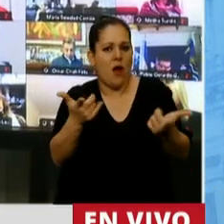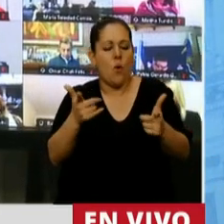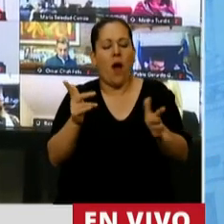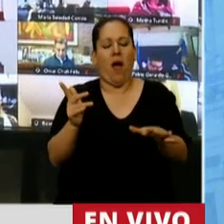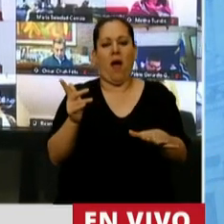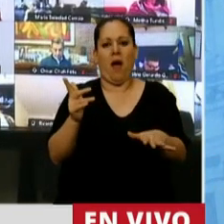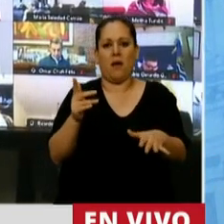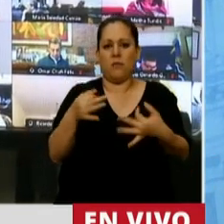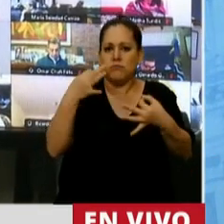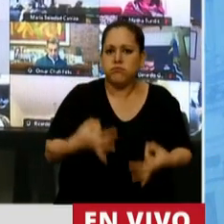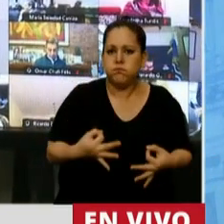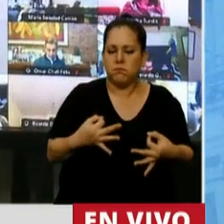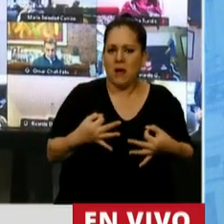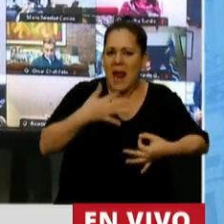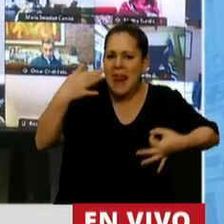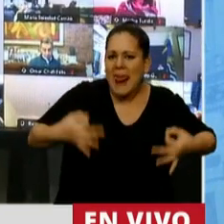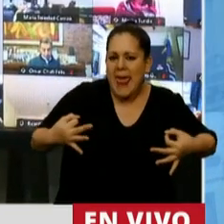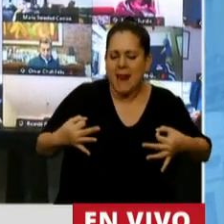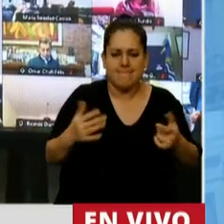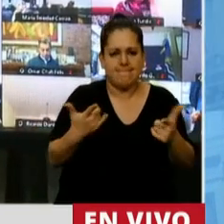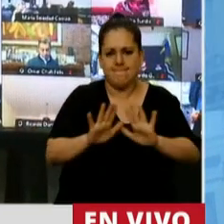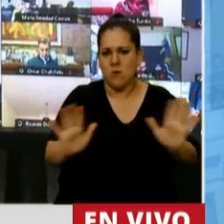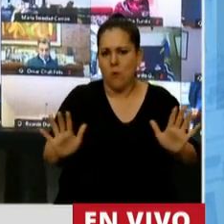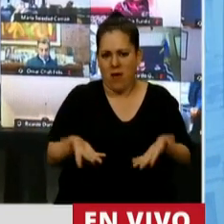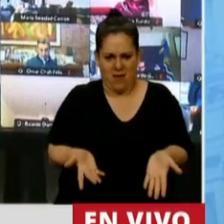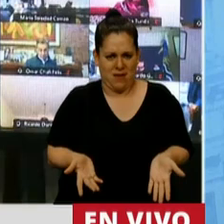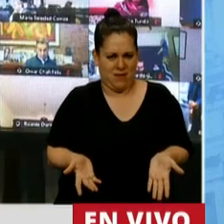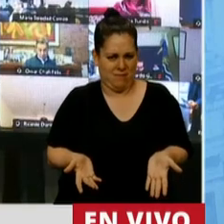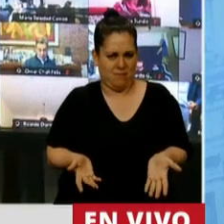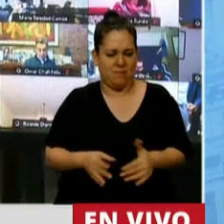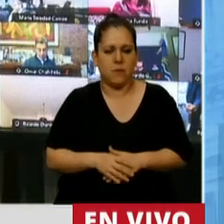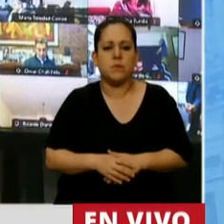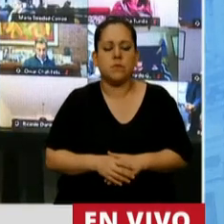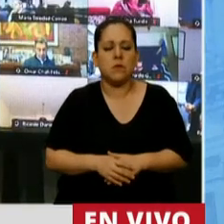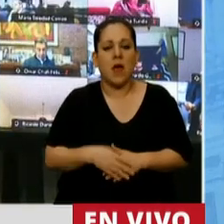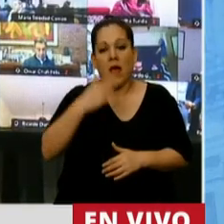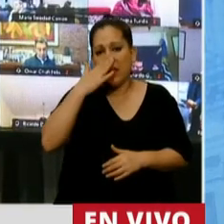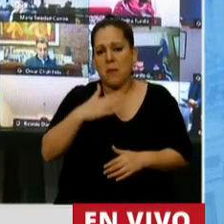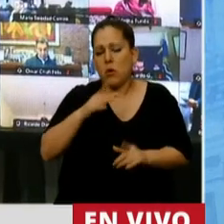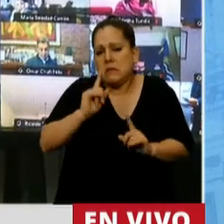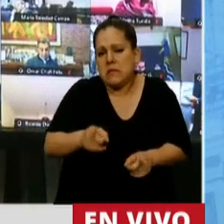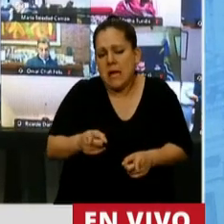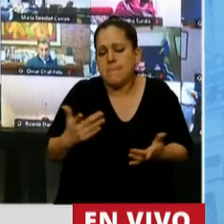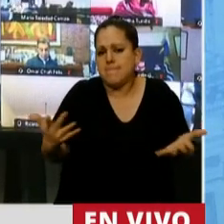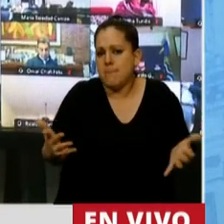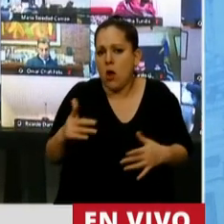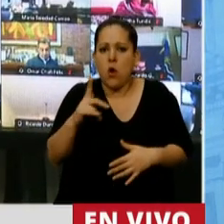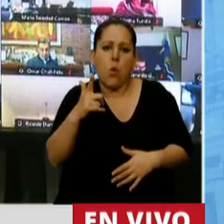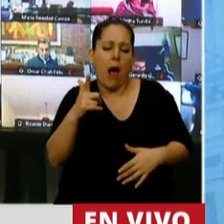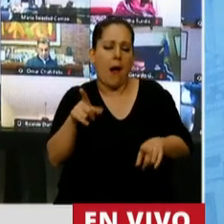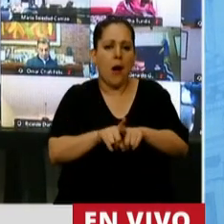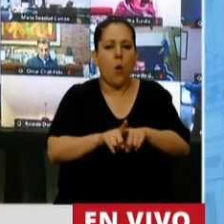parámetro que está totalmente subvaluado. Después, no tenemos parámetros